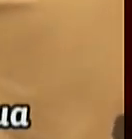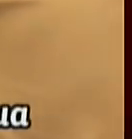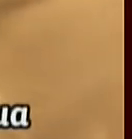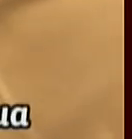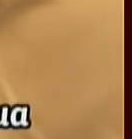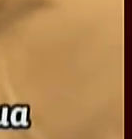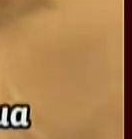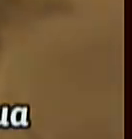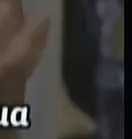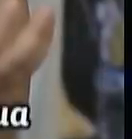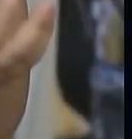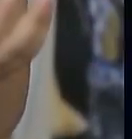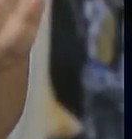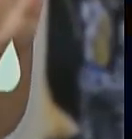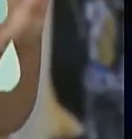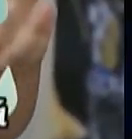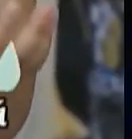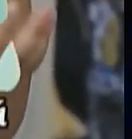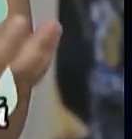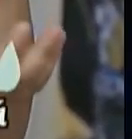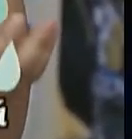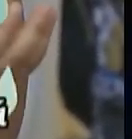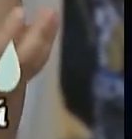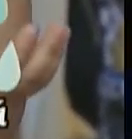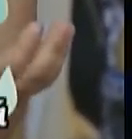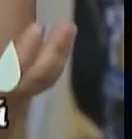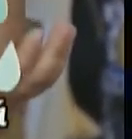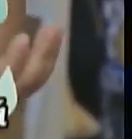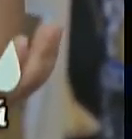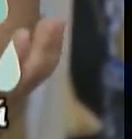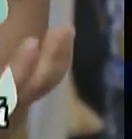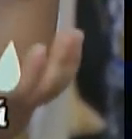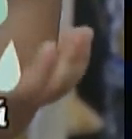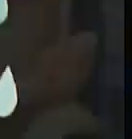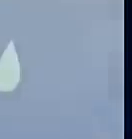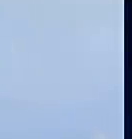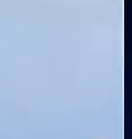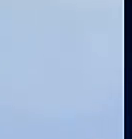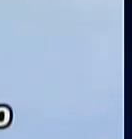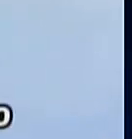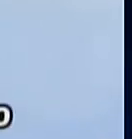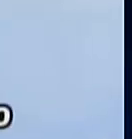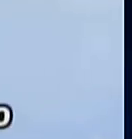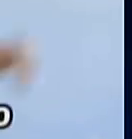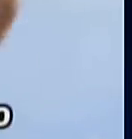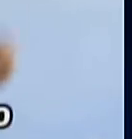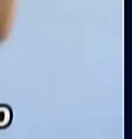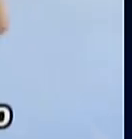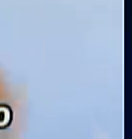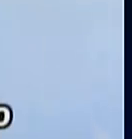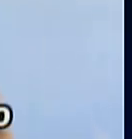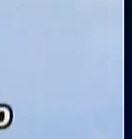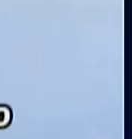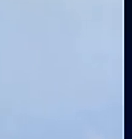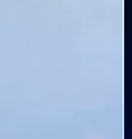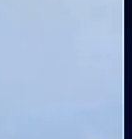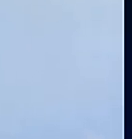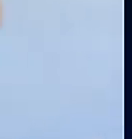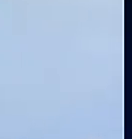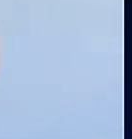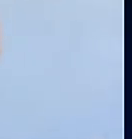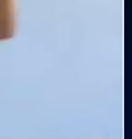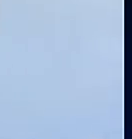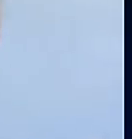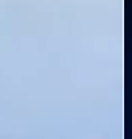mucho jabón con agua y con mi gel bleh bleh bleh se va a sentir tan ridículo